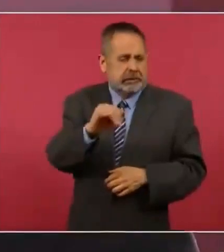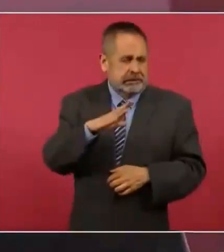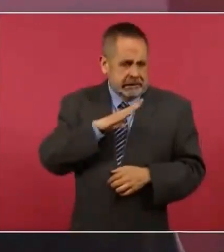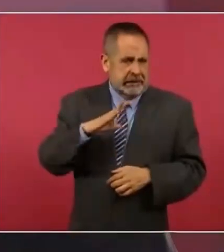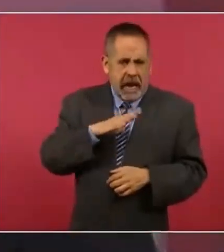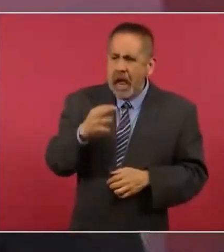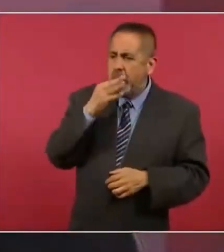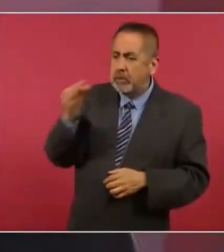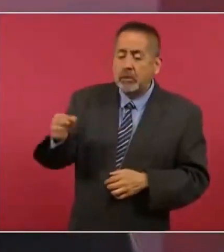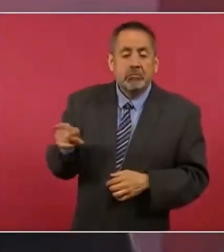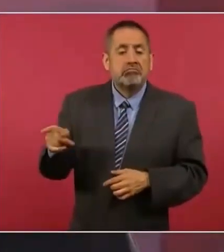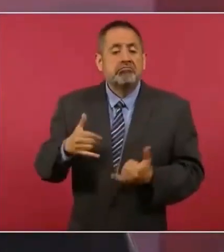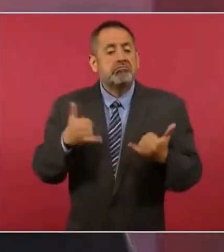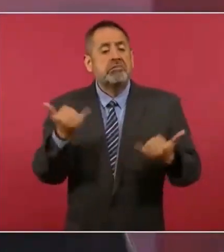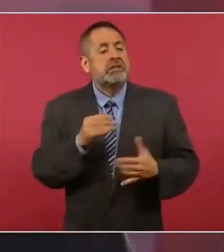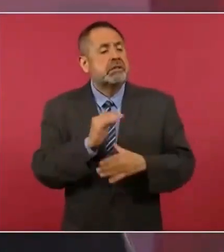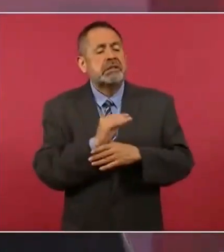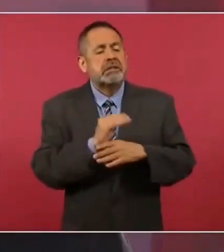testimonios de estos.